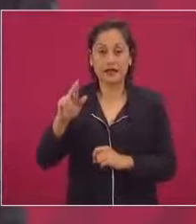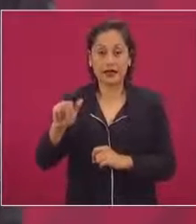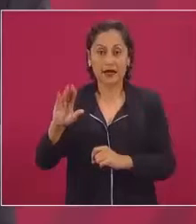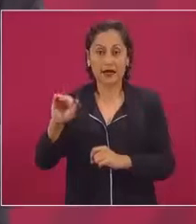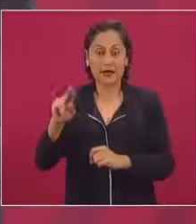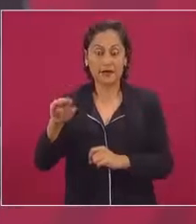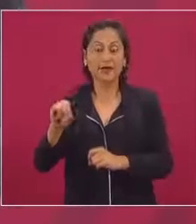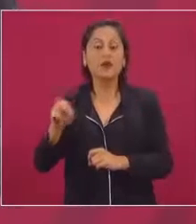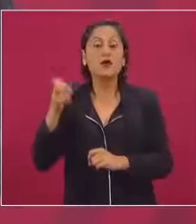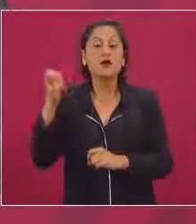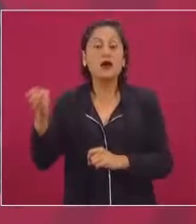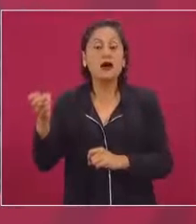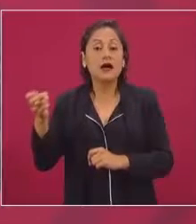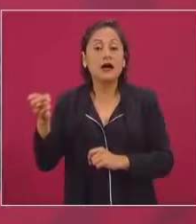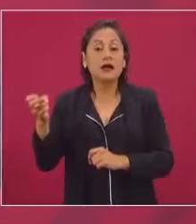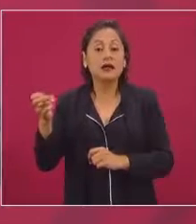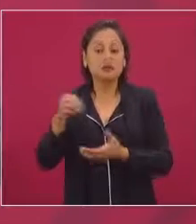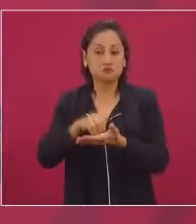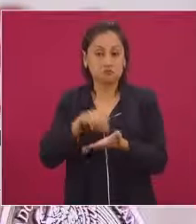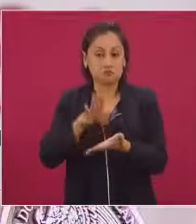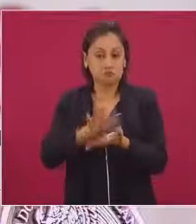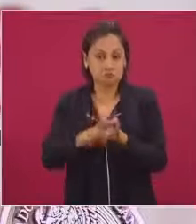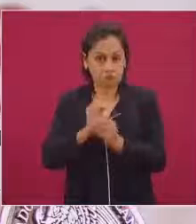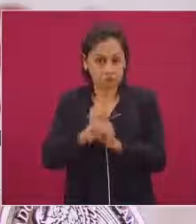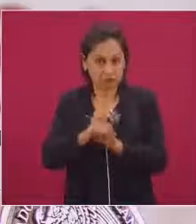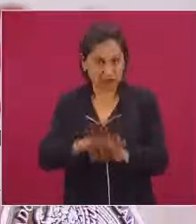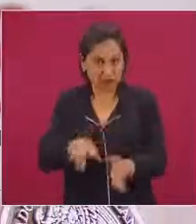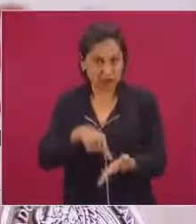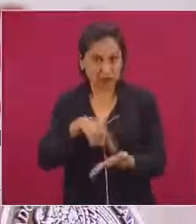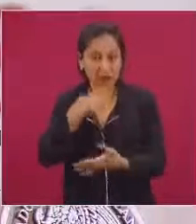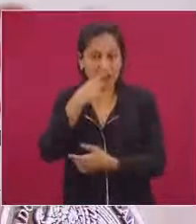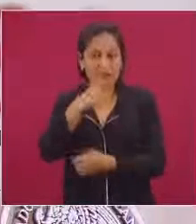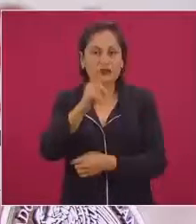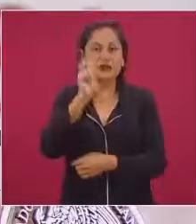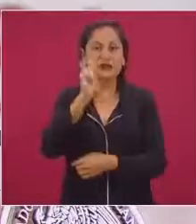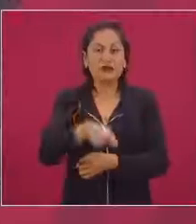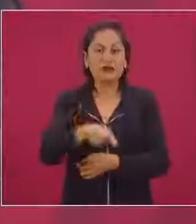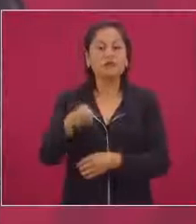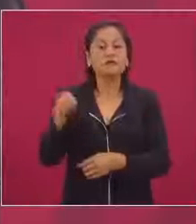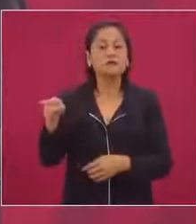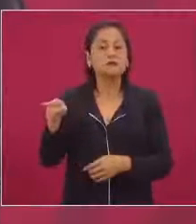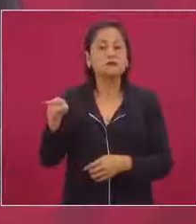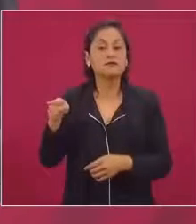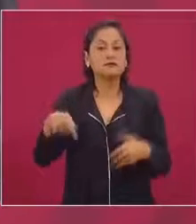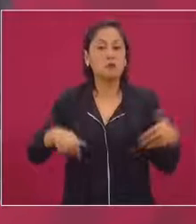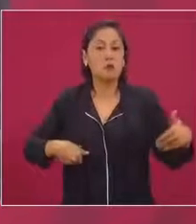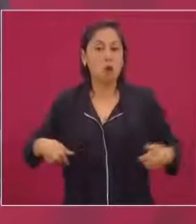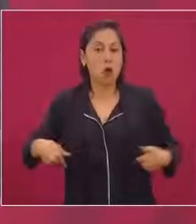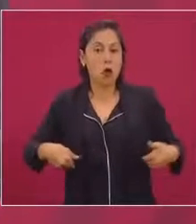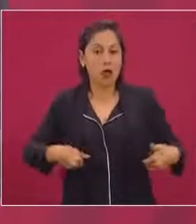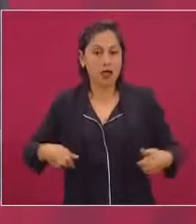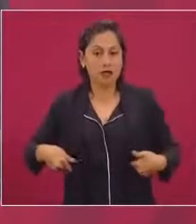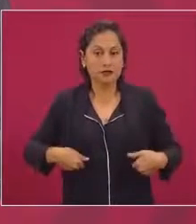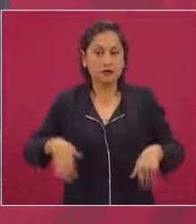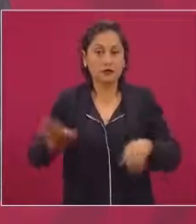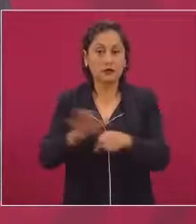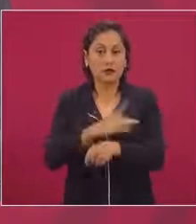quejan de que no hay libertad de